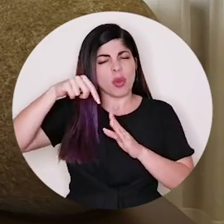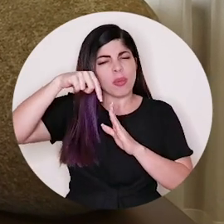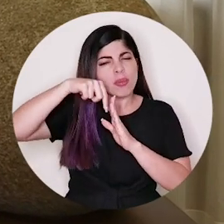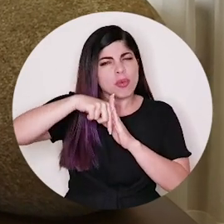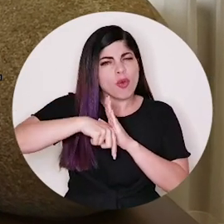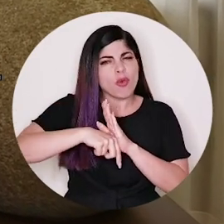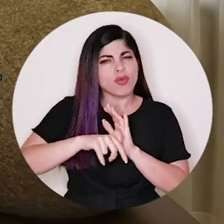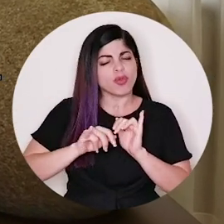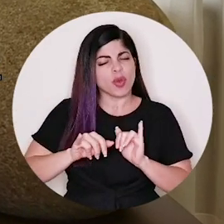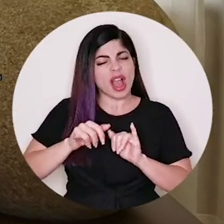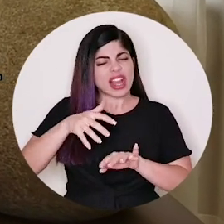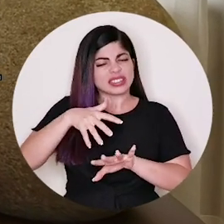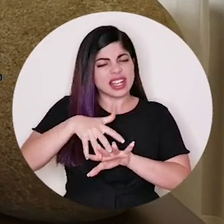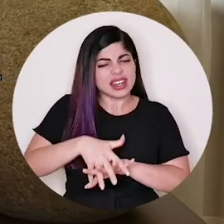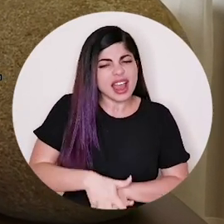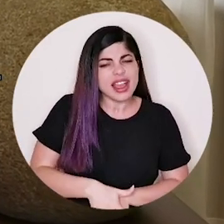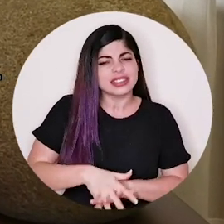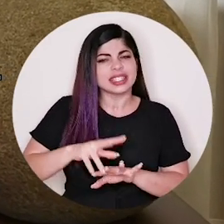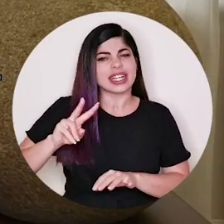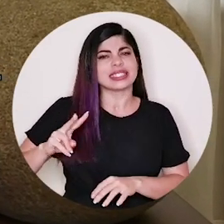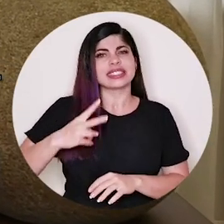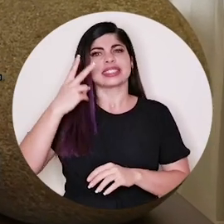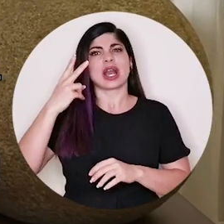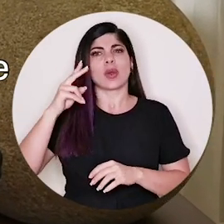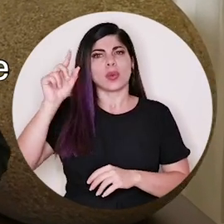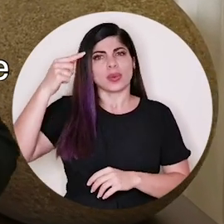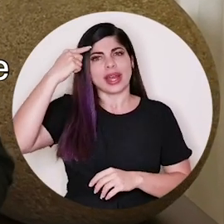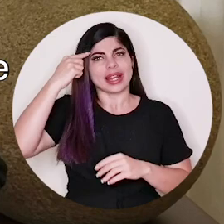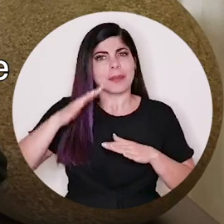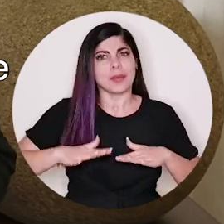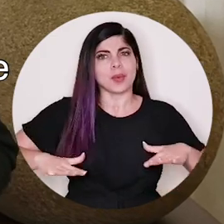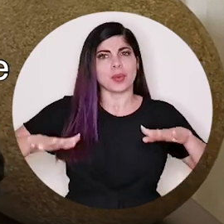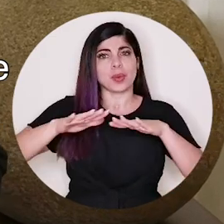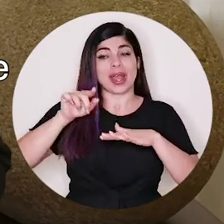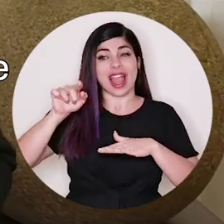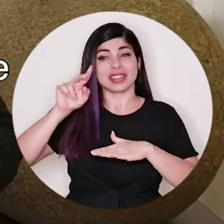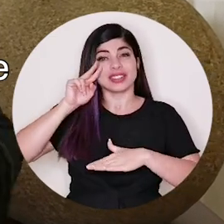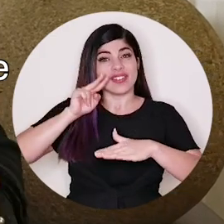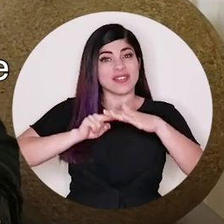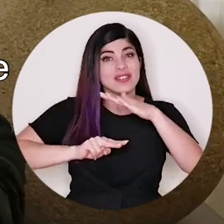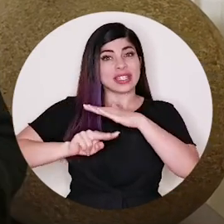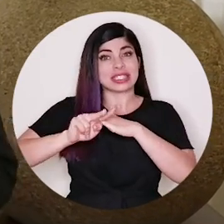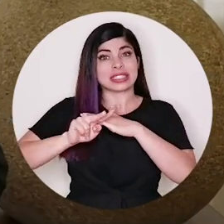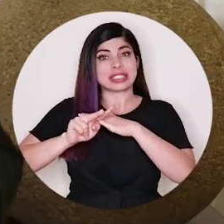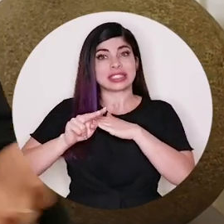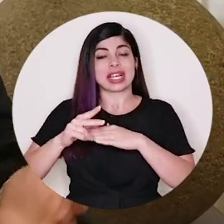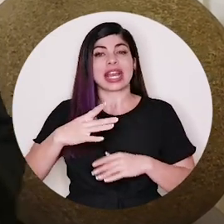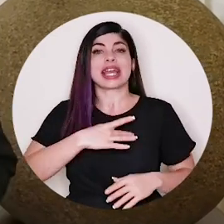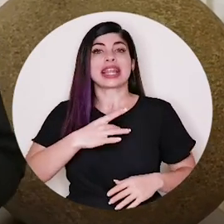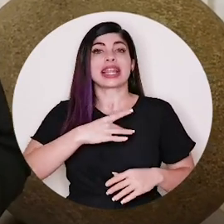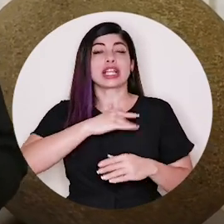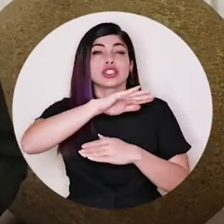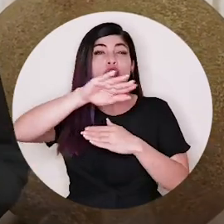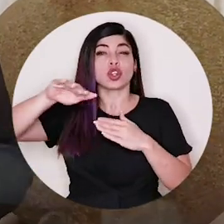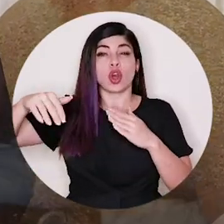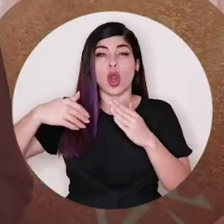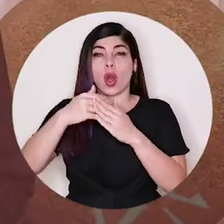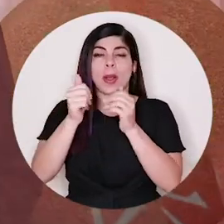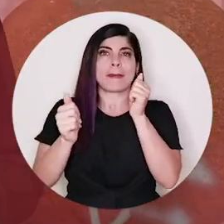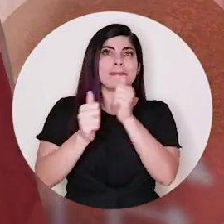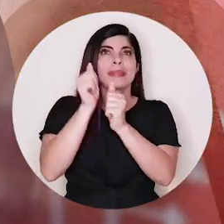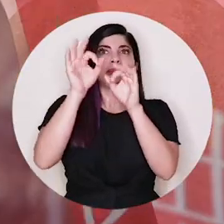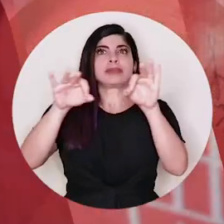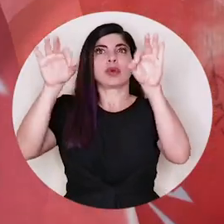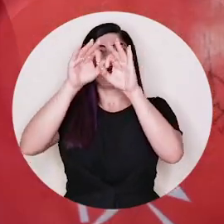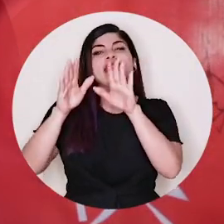en cuanto a las raíces de nuestra Segunda República. Y es una visión que sobre todo antepone el interés de todas y todos a un